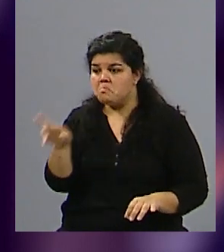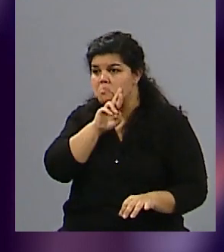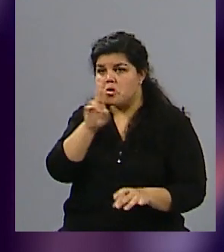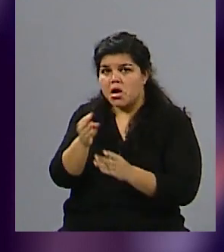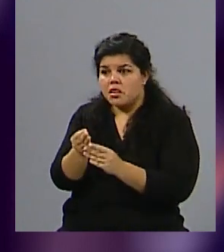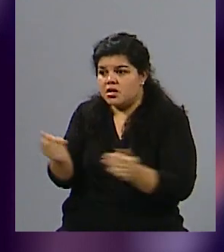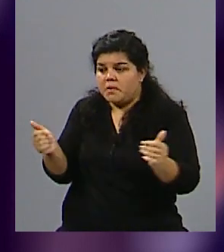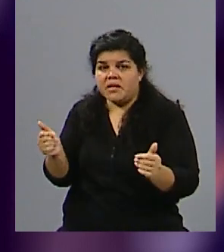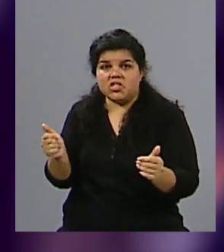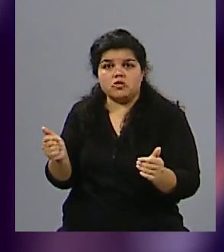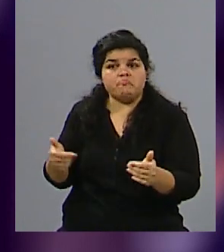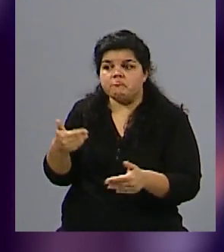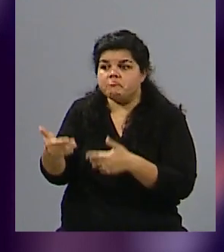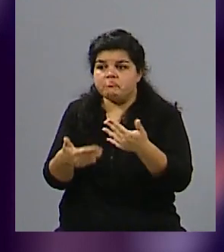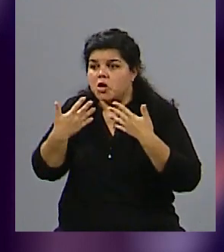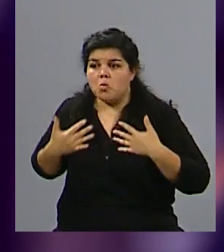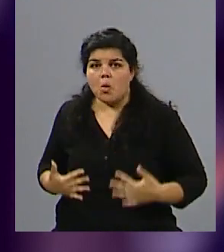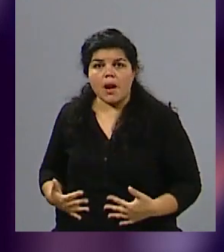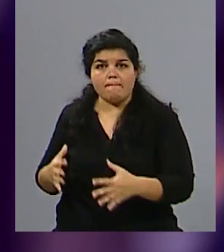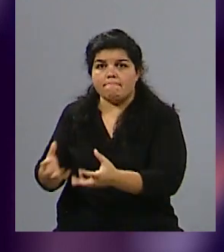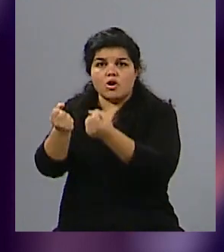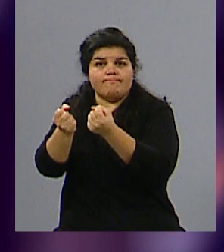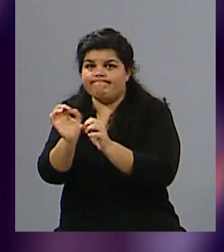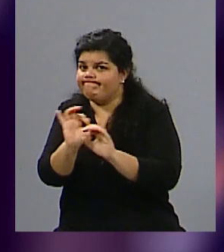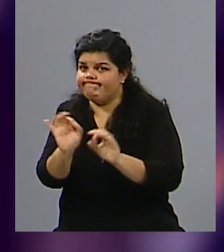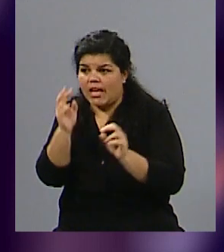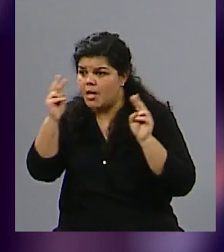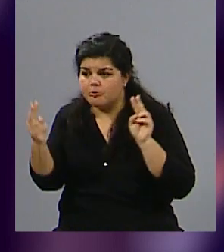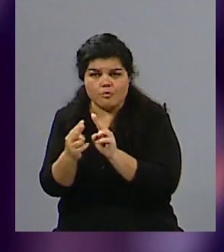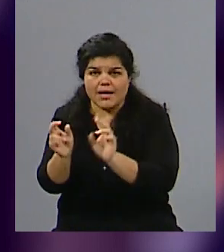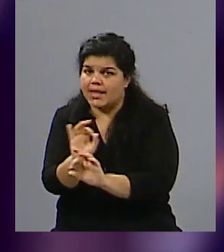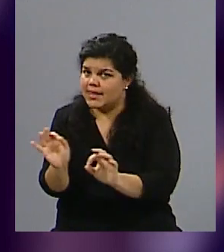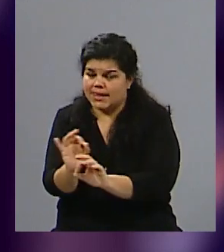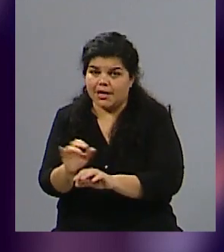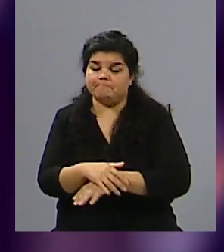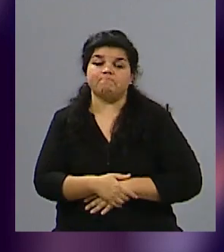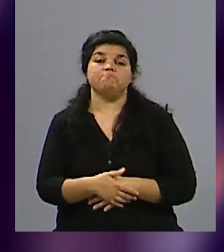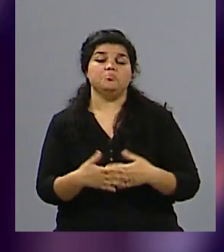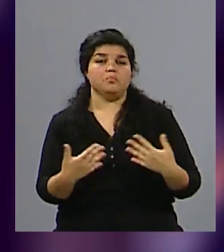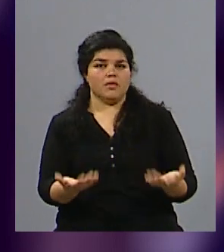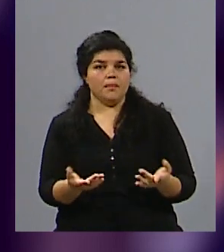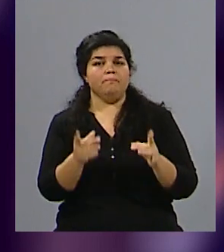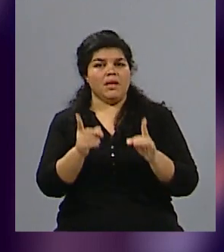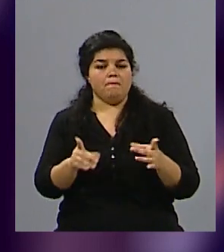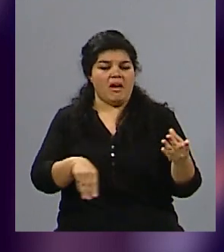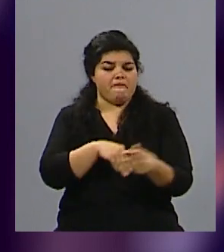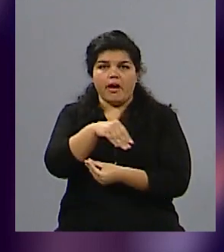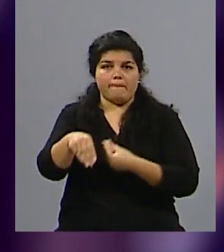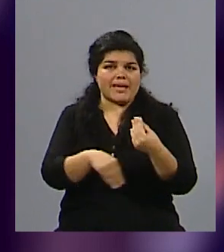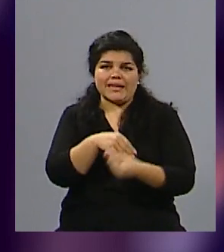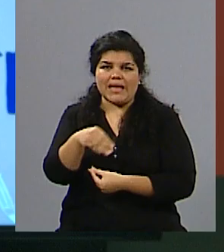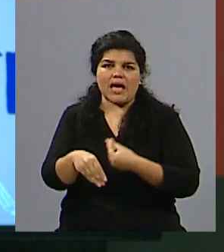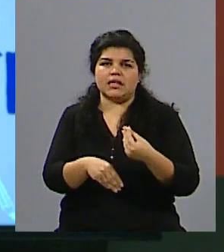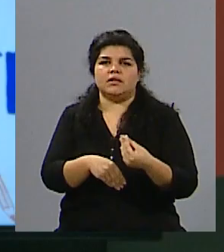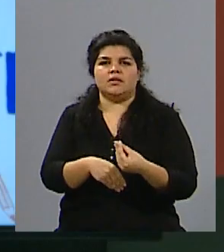da en otros casos paradigmáticos también. Ni siquiera está el cuerpo para poder darle, de parte de los familiares, su último adiós.